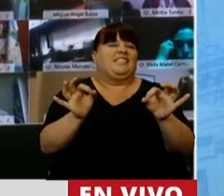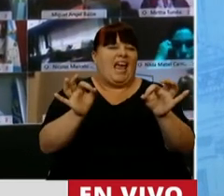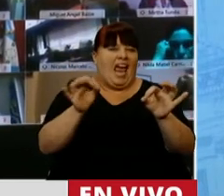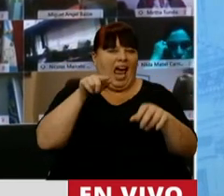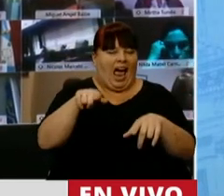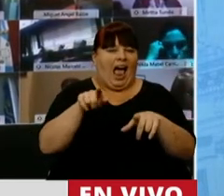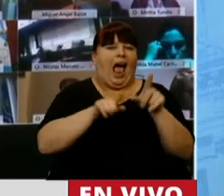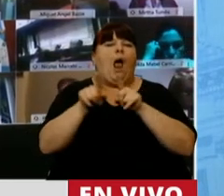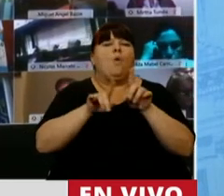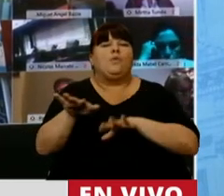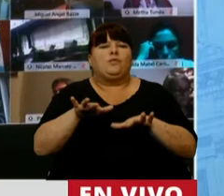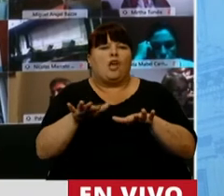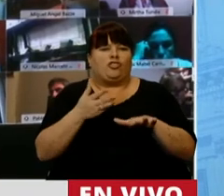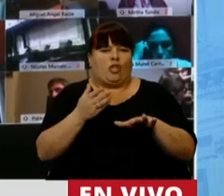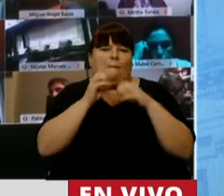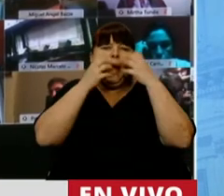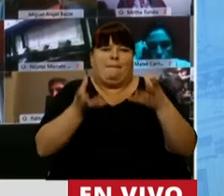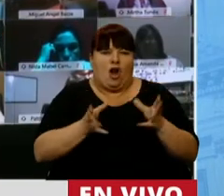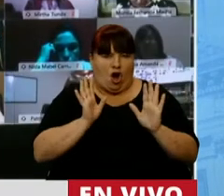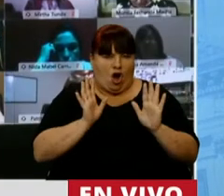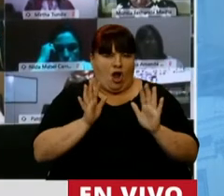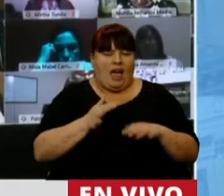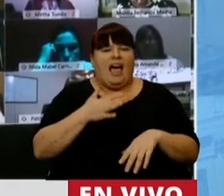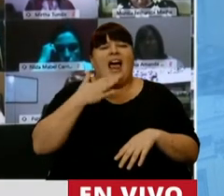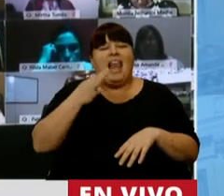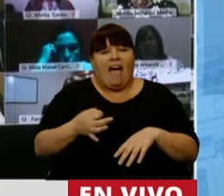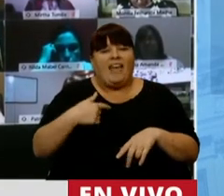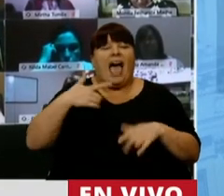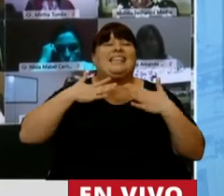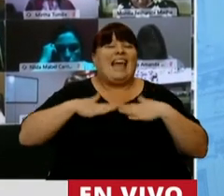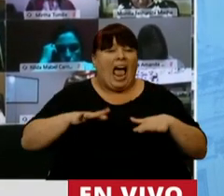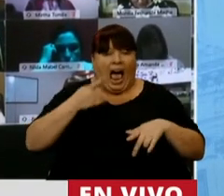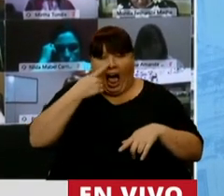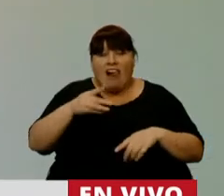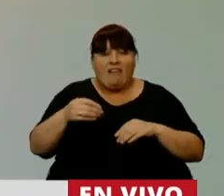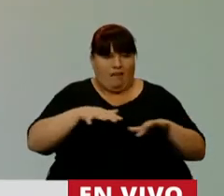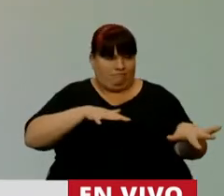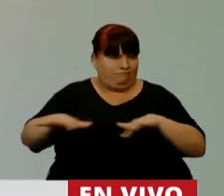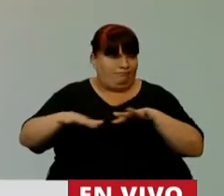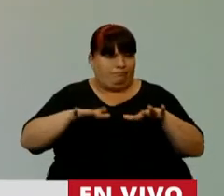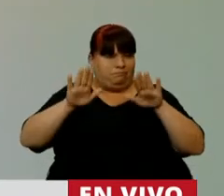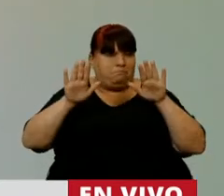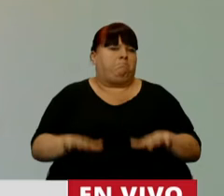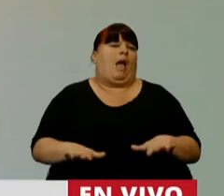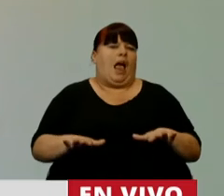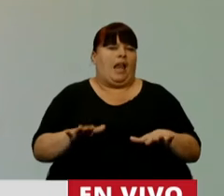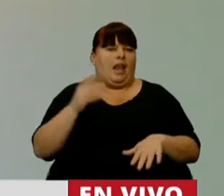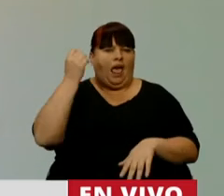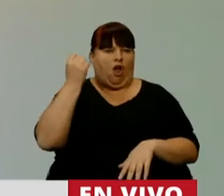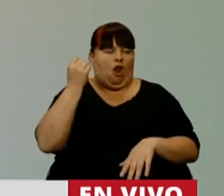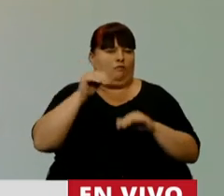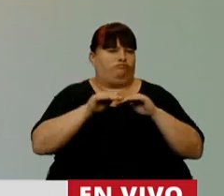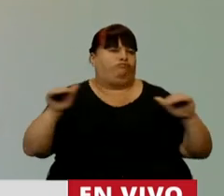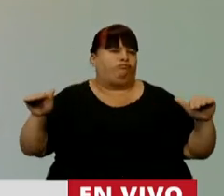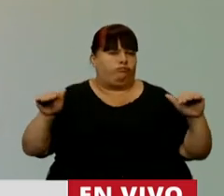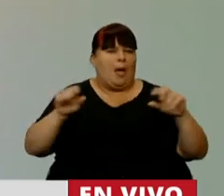alguna situación de mejoría. La verdad es que en vez de tranquilizar lo que ha ocurrido, ha habido una paralización de la economía.